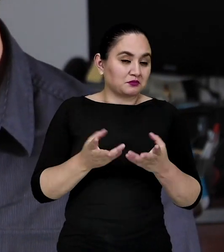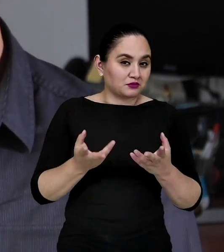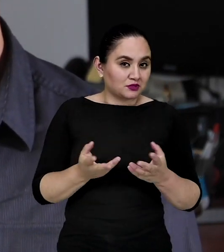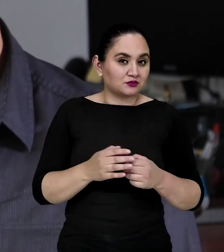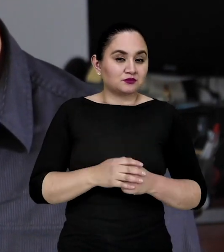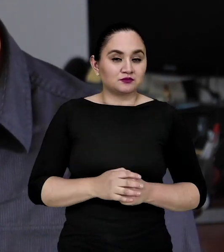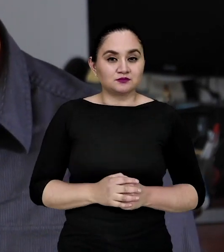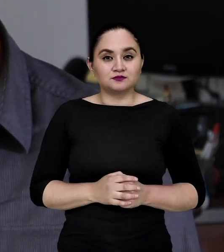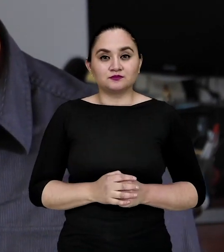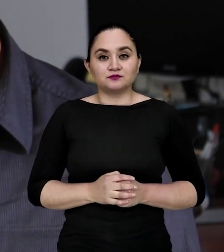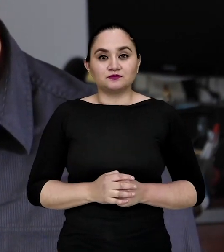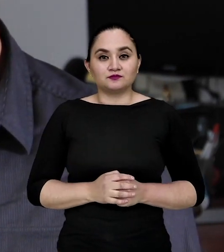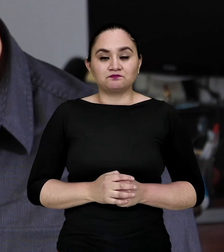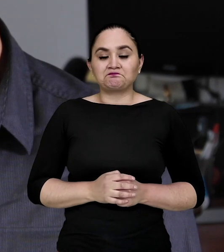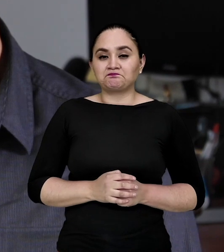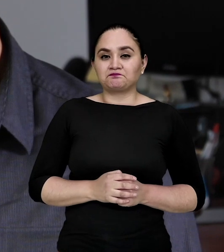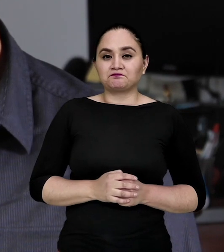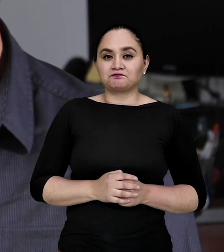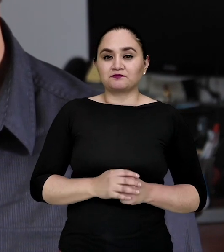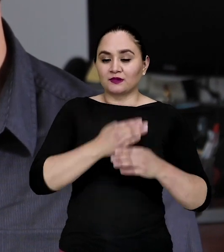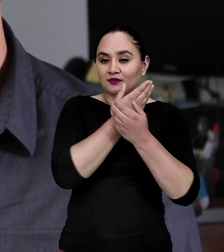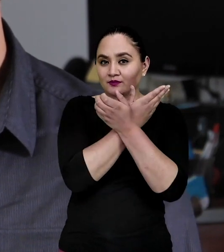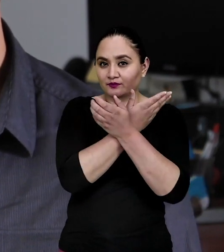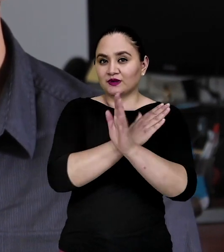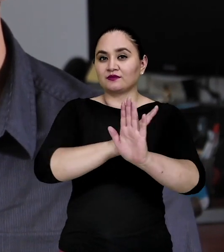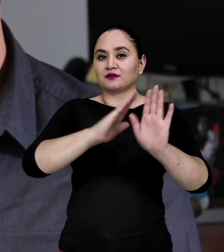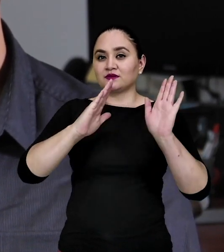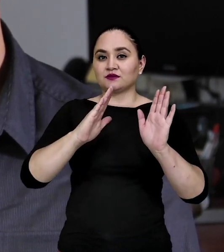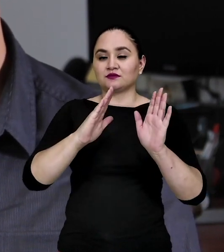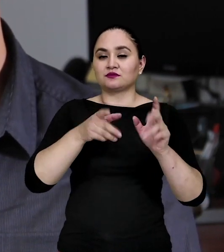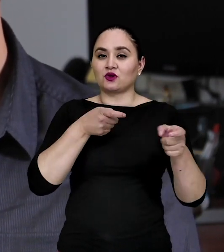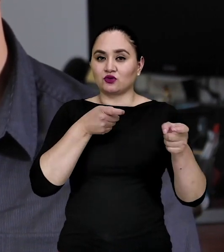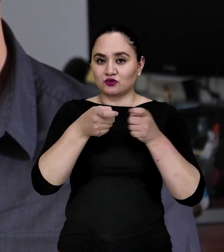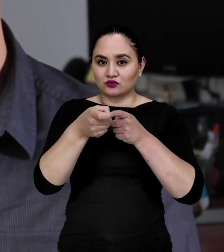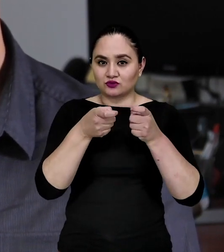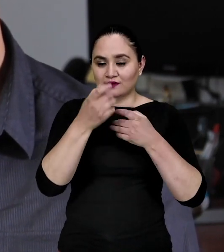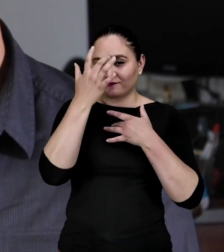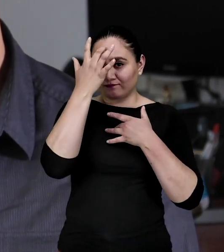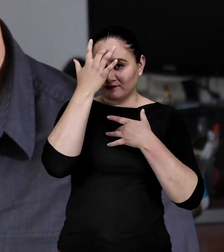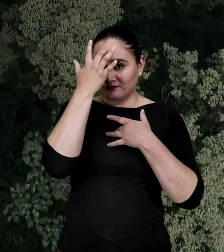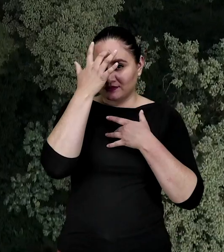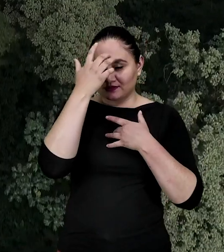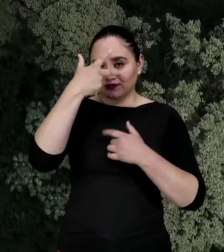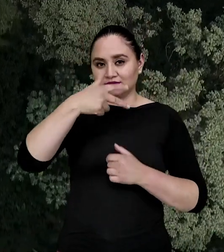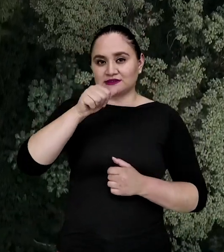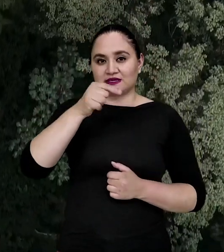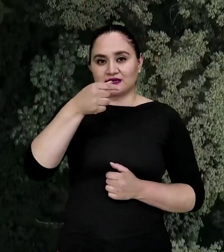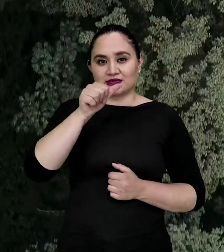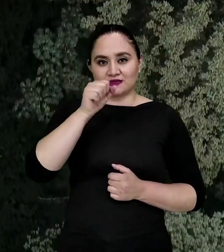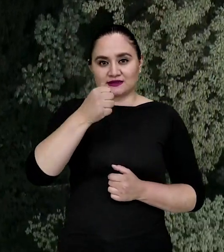prevenir y controlar una enfermedad como la enfermedad de Chávez.